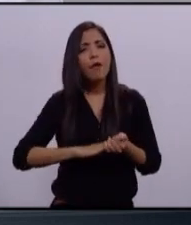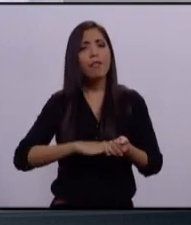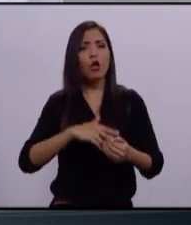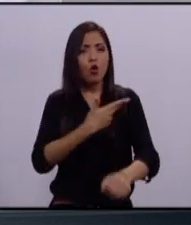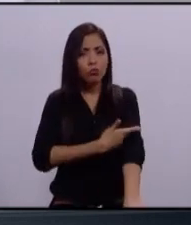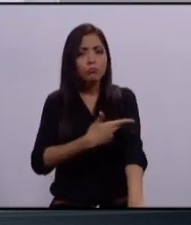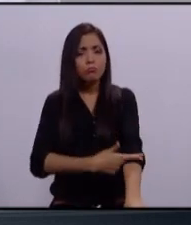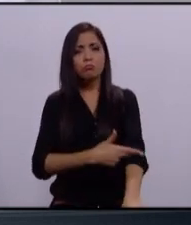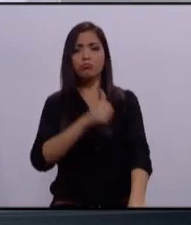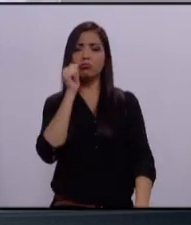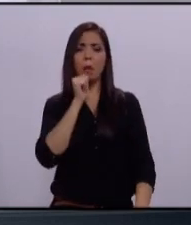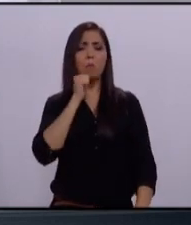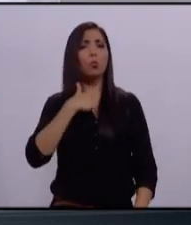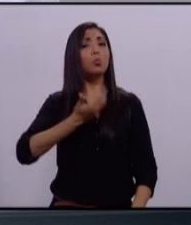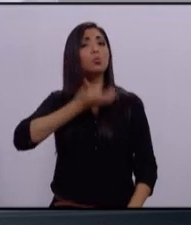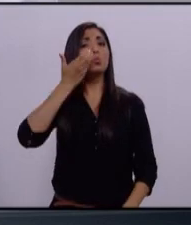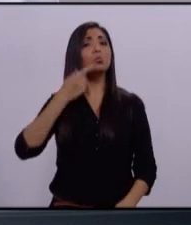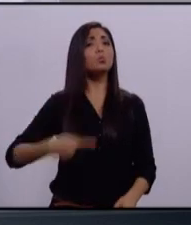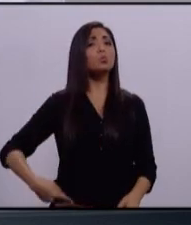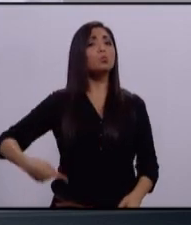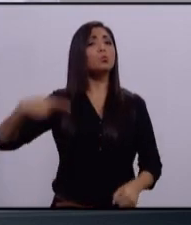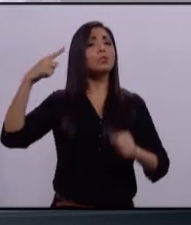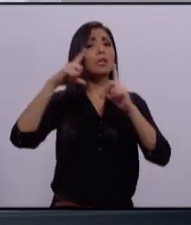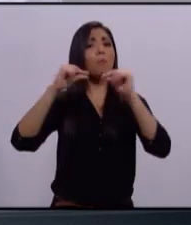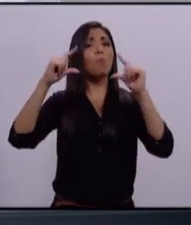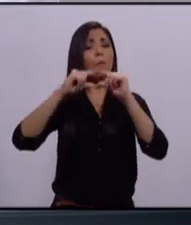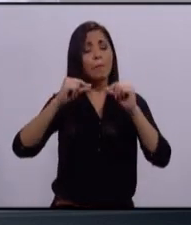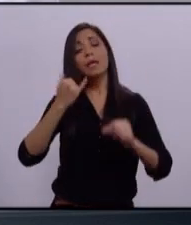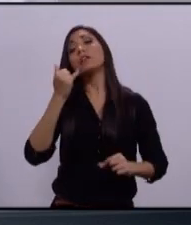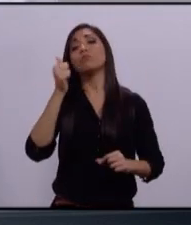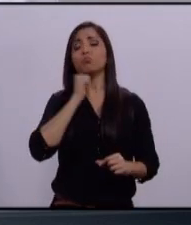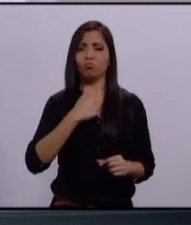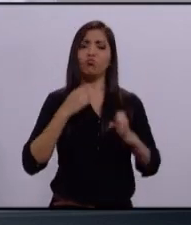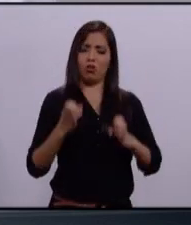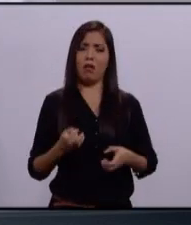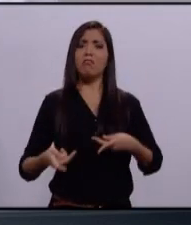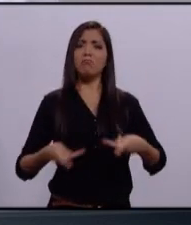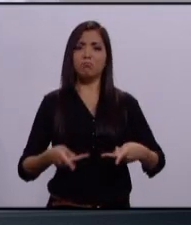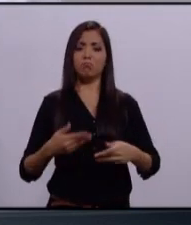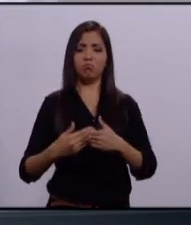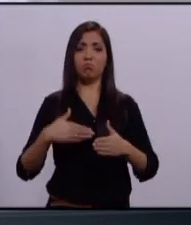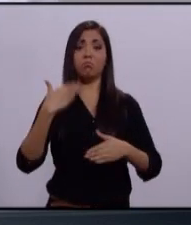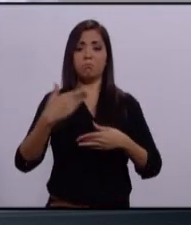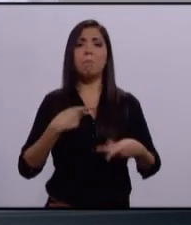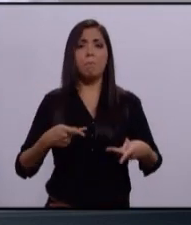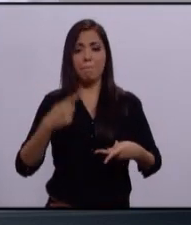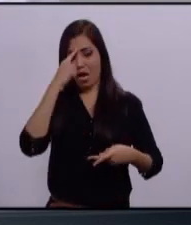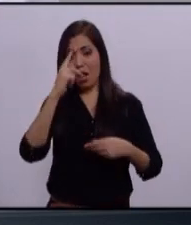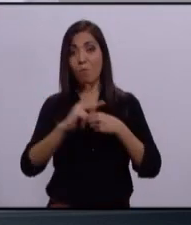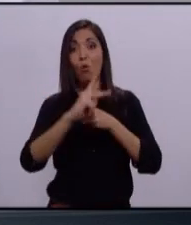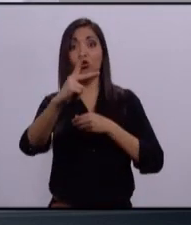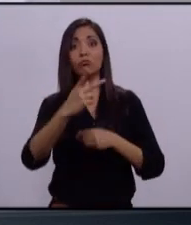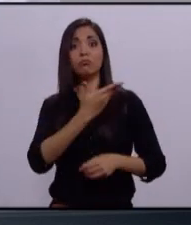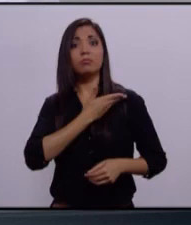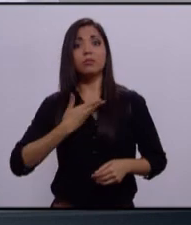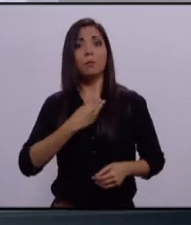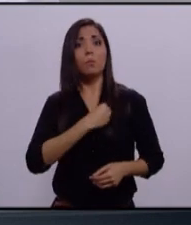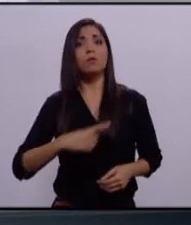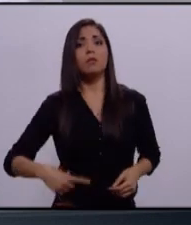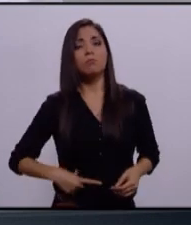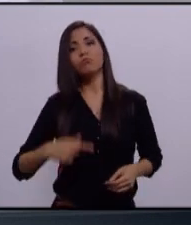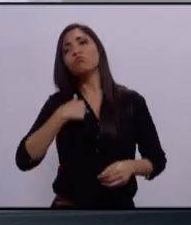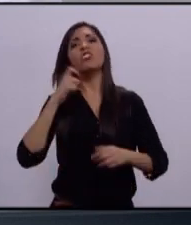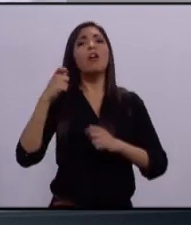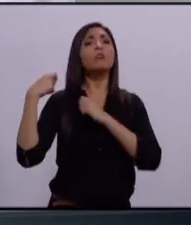zapopano y que se ha preocupado por el bien común. Estoy preparado para ser el próximo presidente municipal. Provengo de una familia